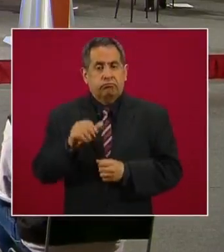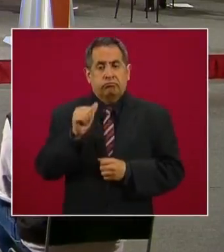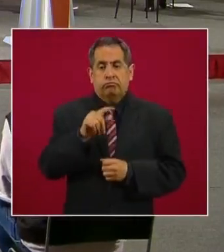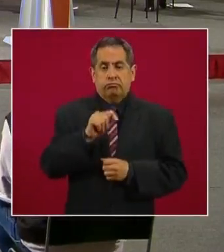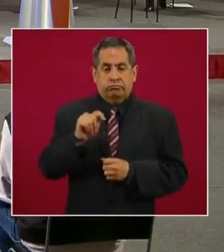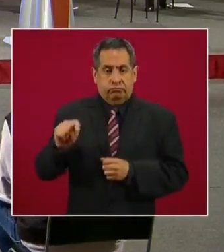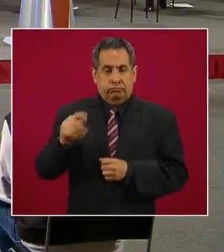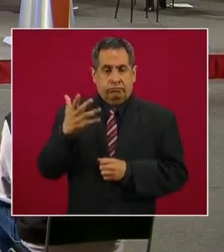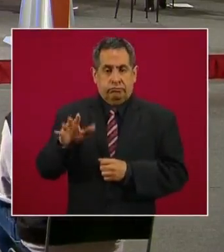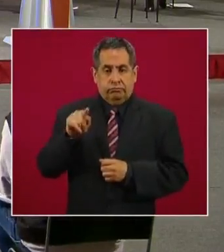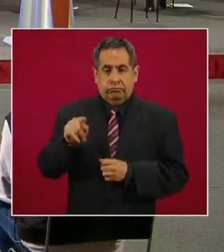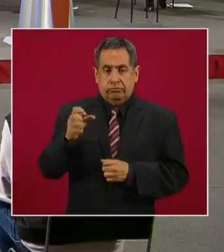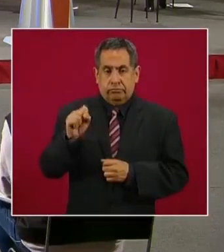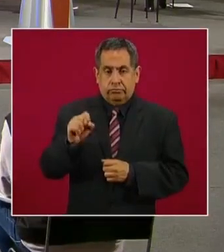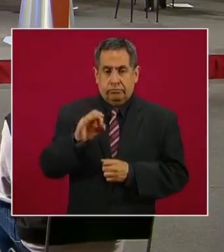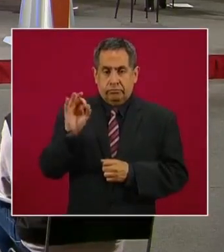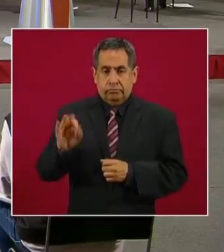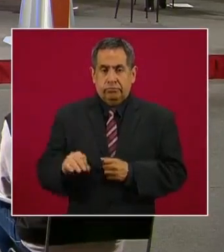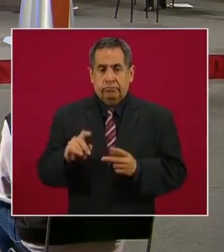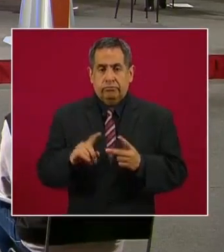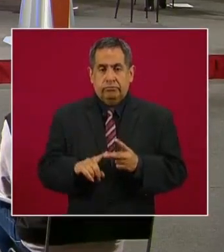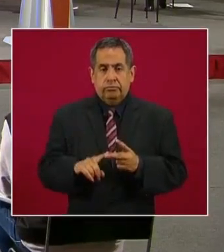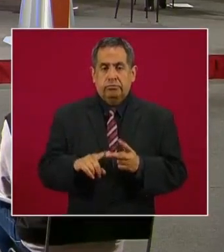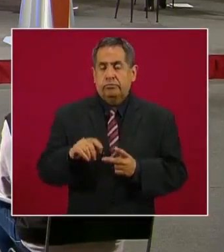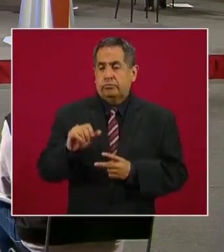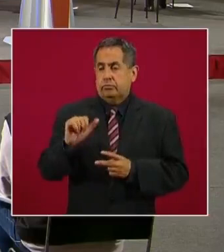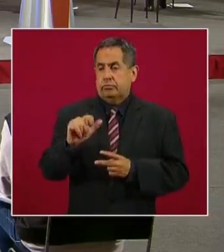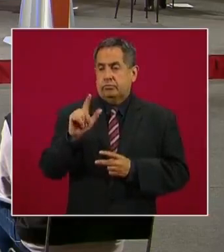10.60 por ciento de todo esto.